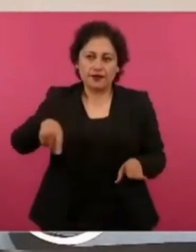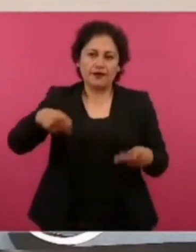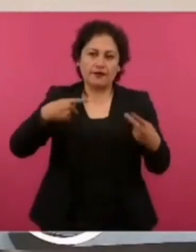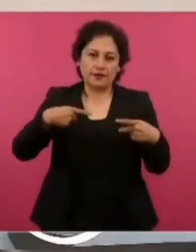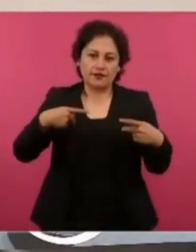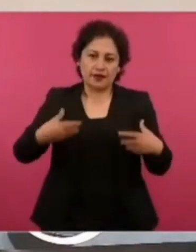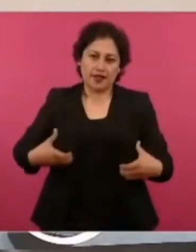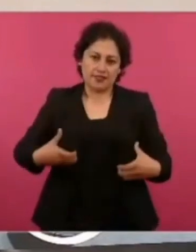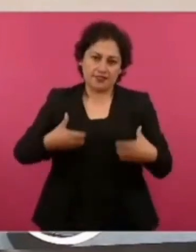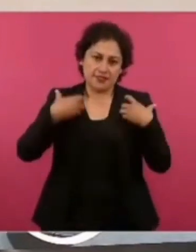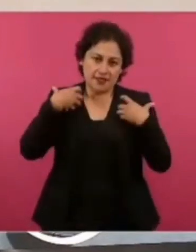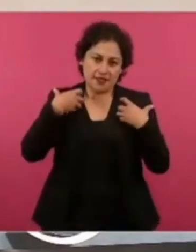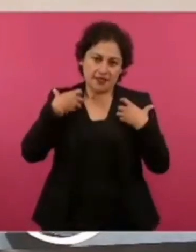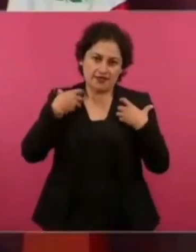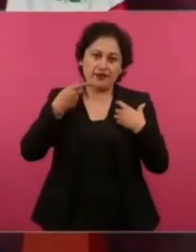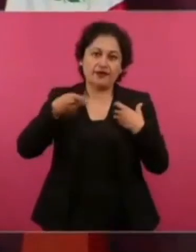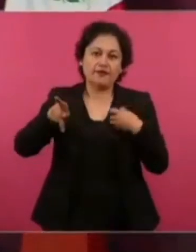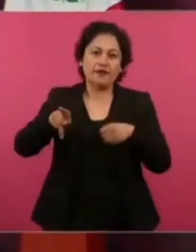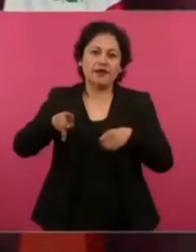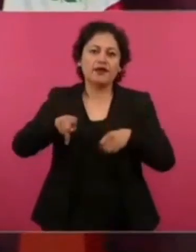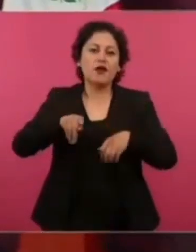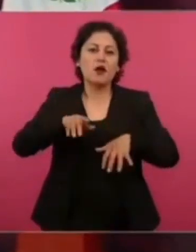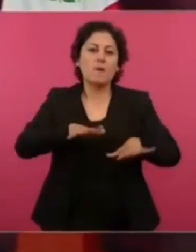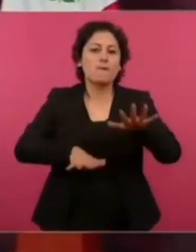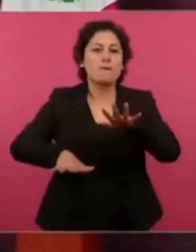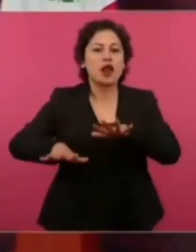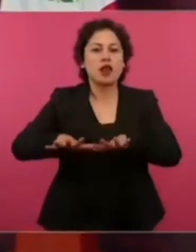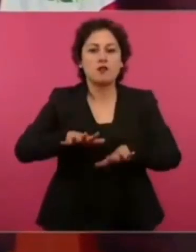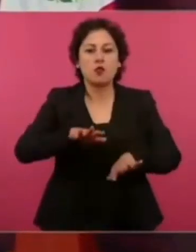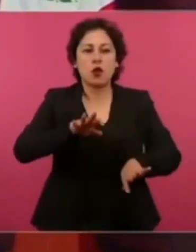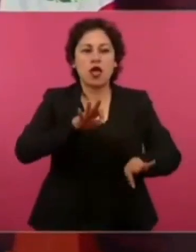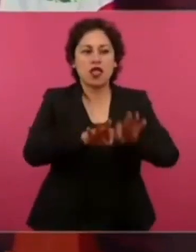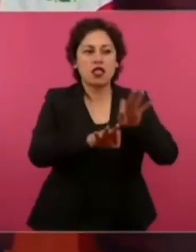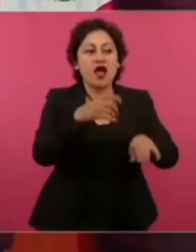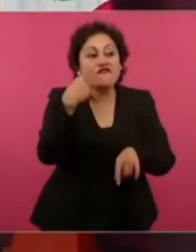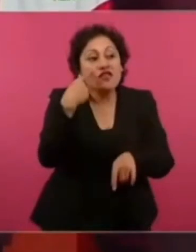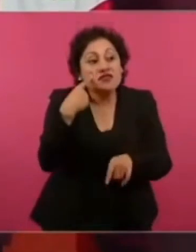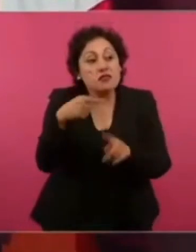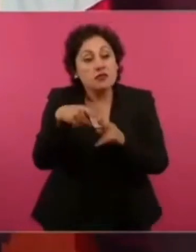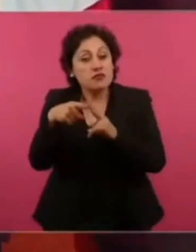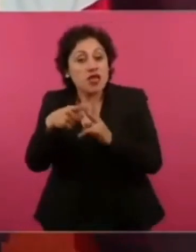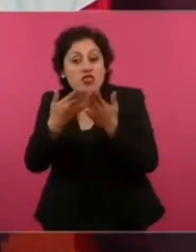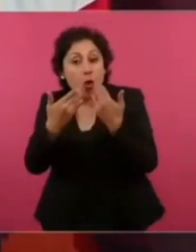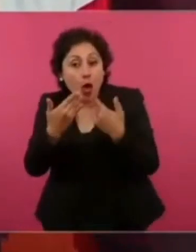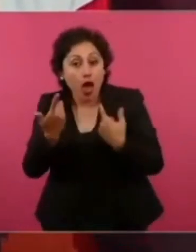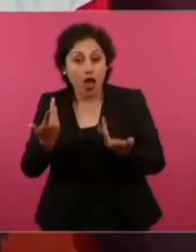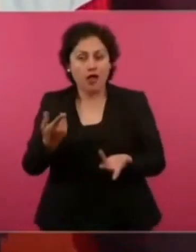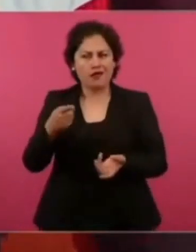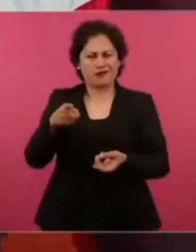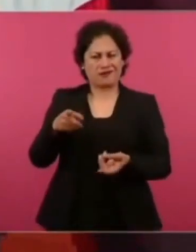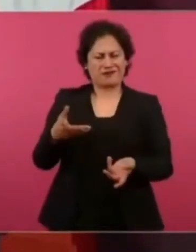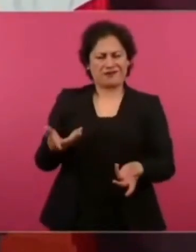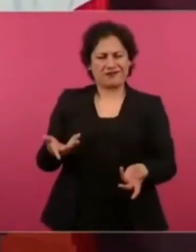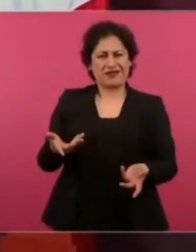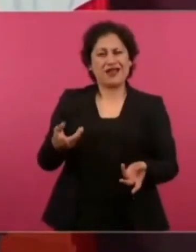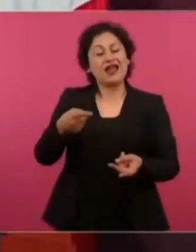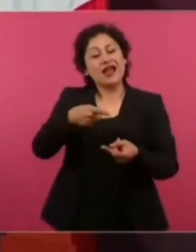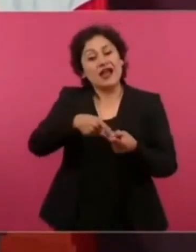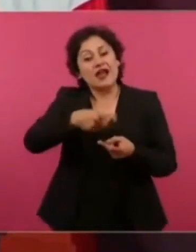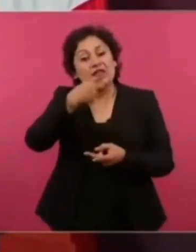no es que se vaya a inyectar el virus del comunismo,